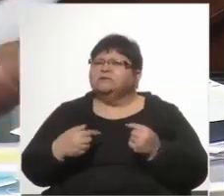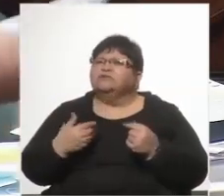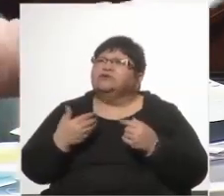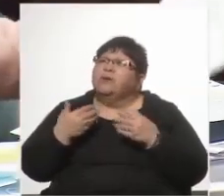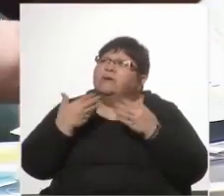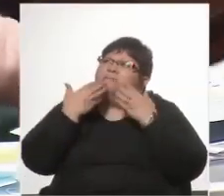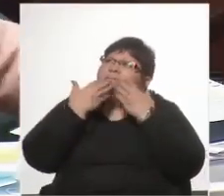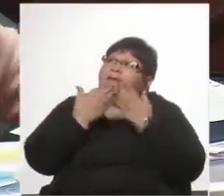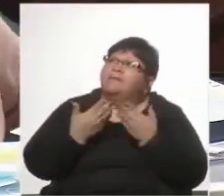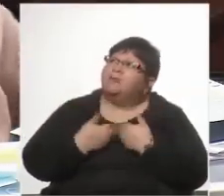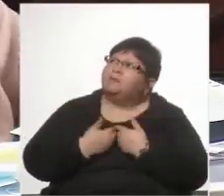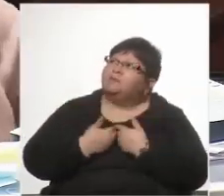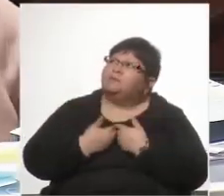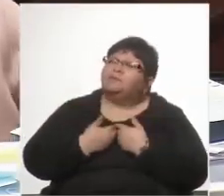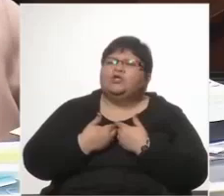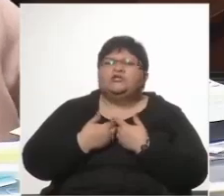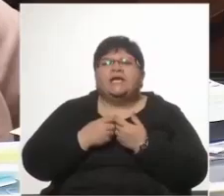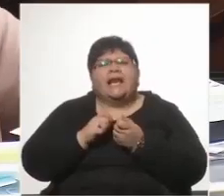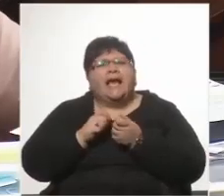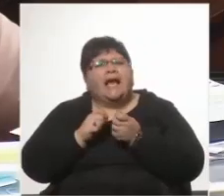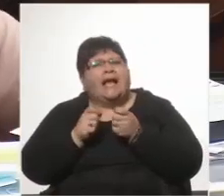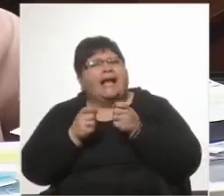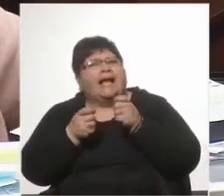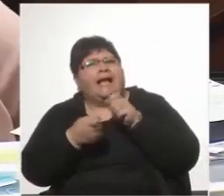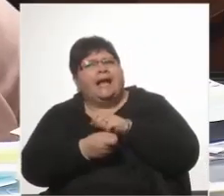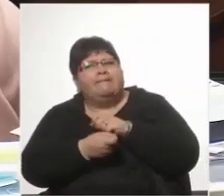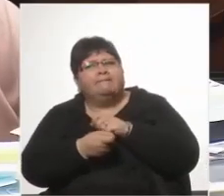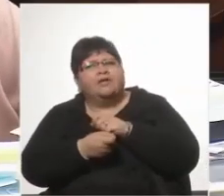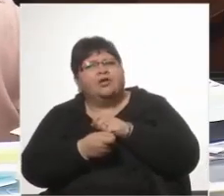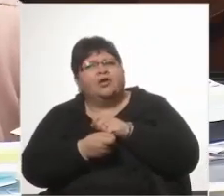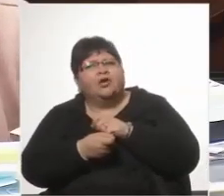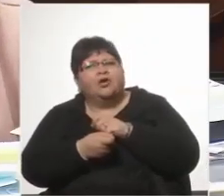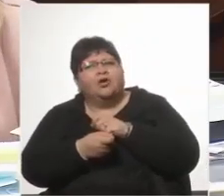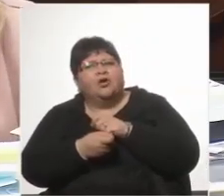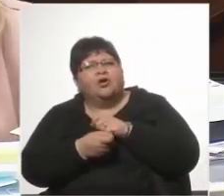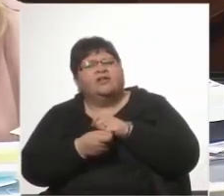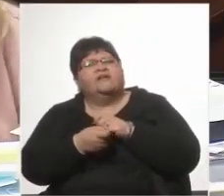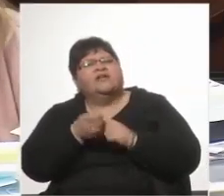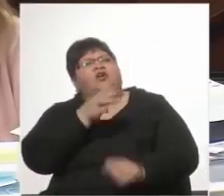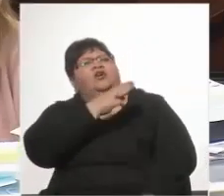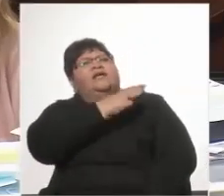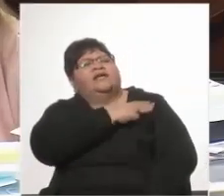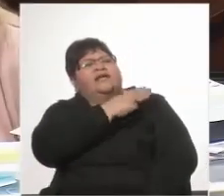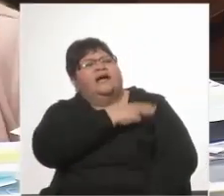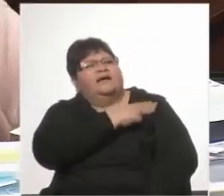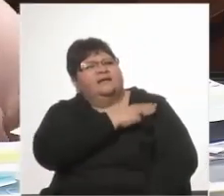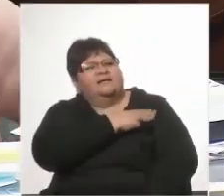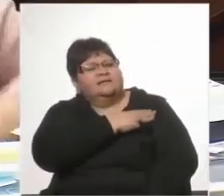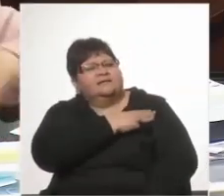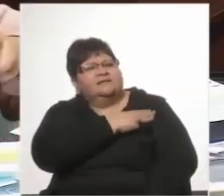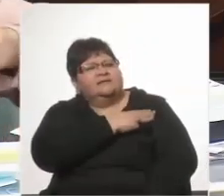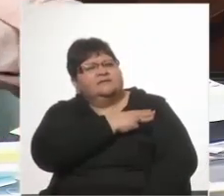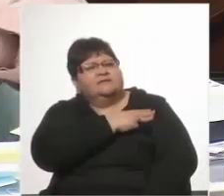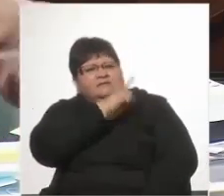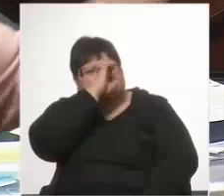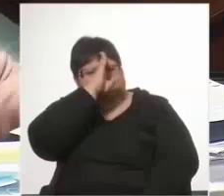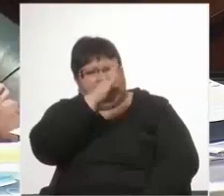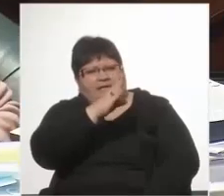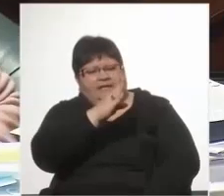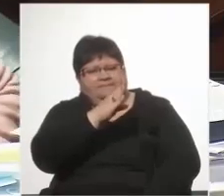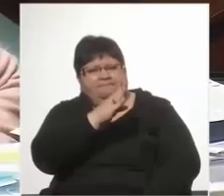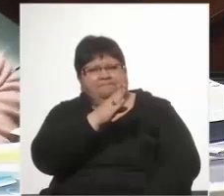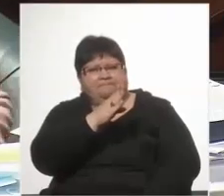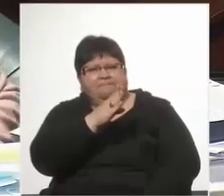destino de los generales, para que quedara sin